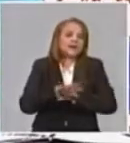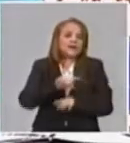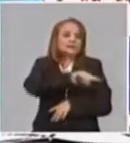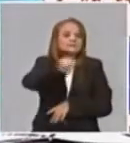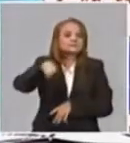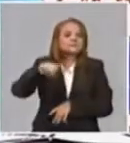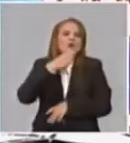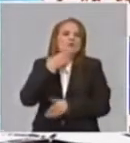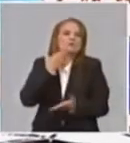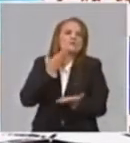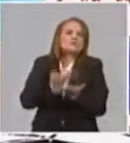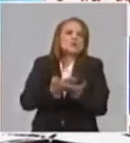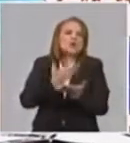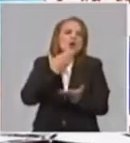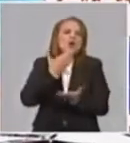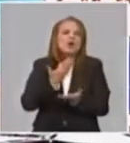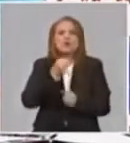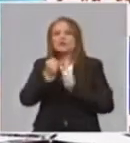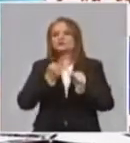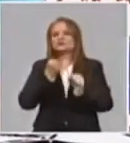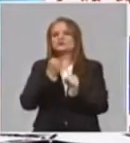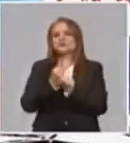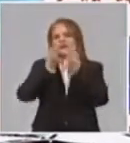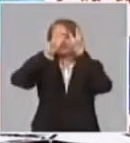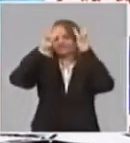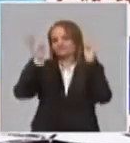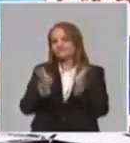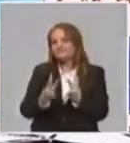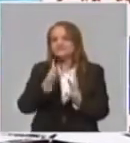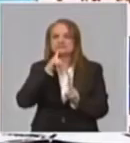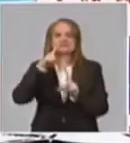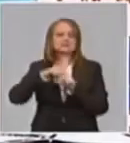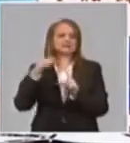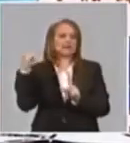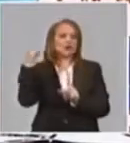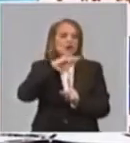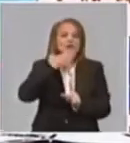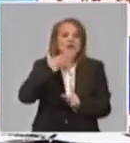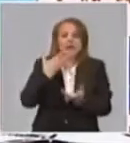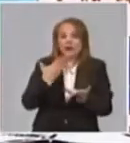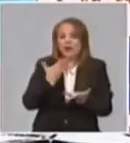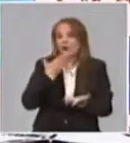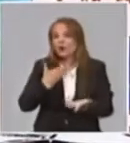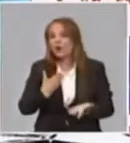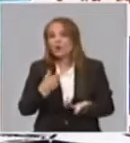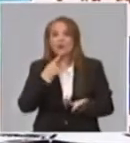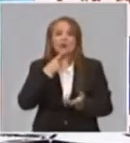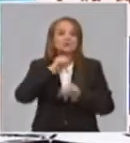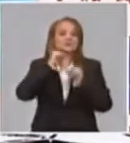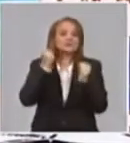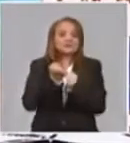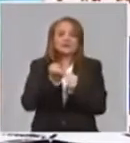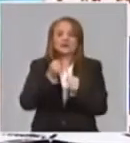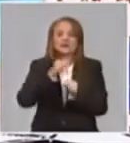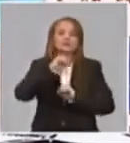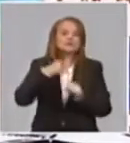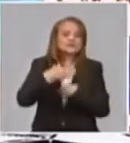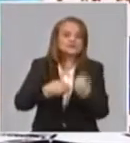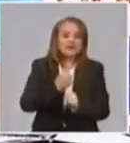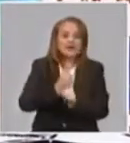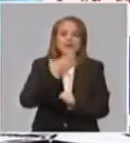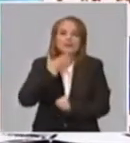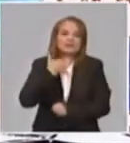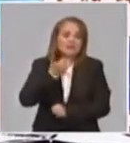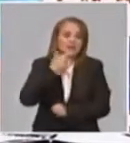sociales, de cómo usar las tecnologías de la información y las comunicaciones, de cómo usar los medios, de cómo usarlos bien, de llegar el